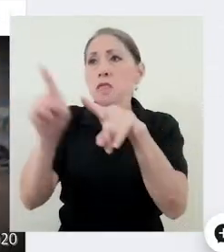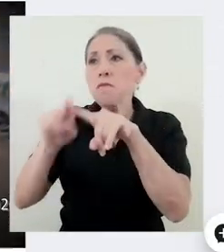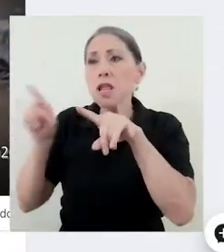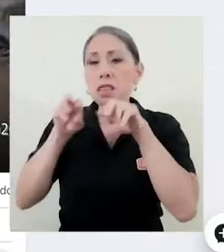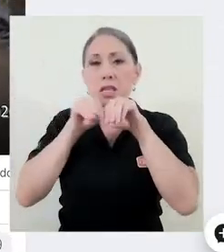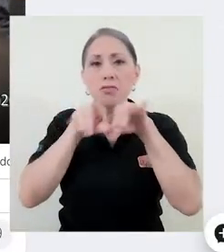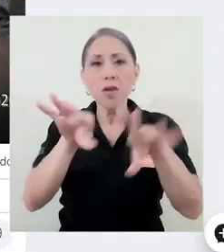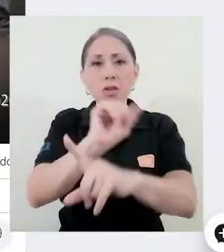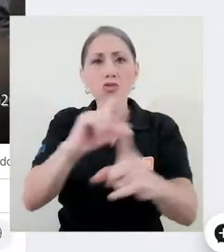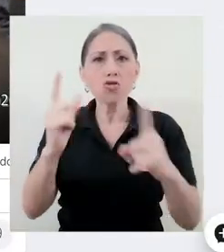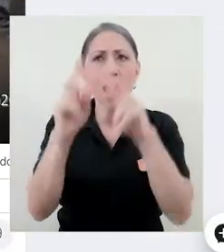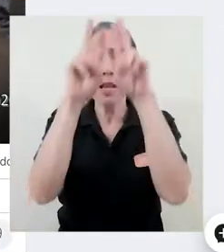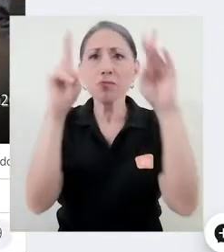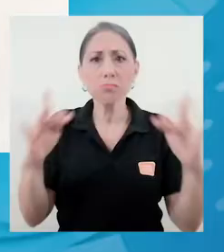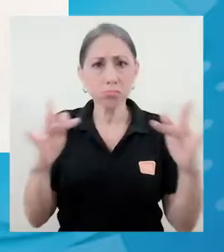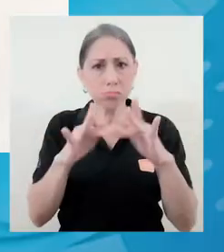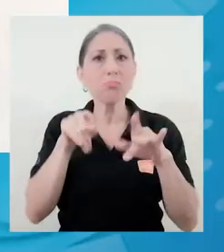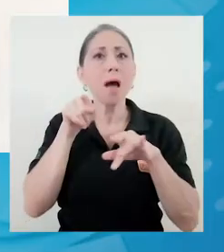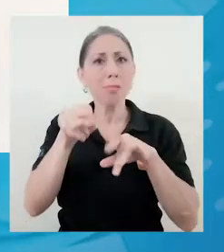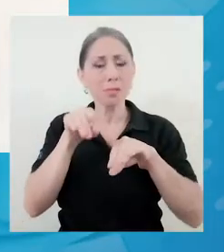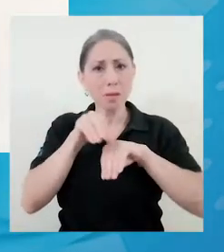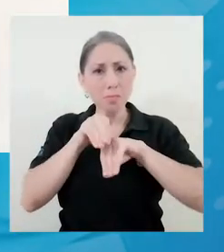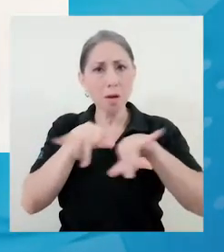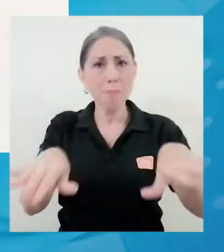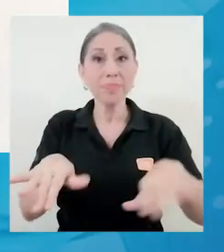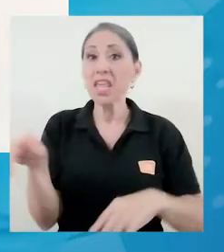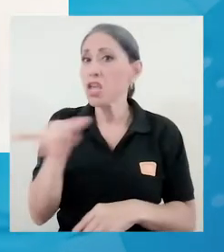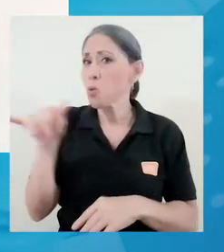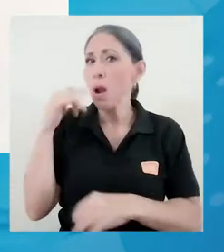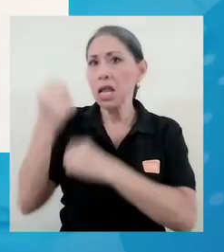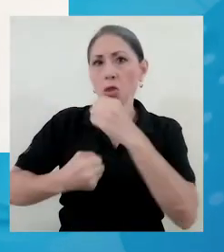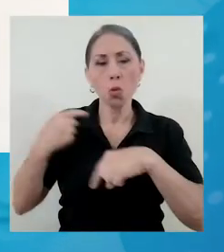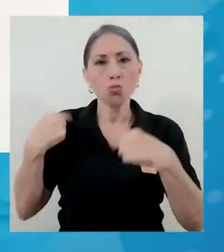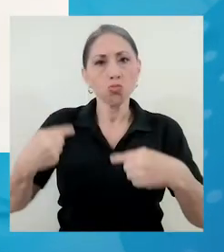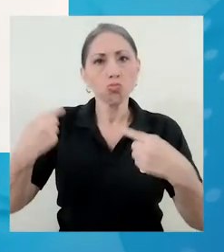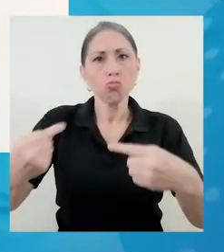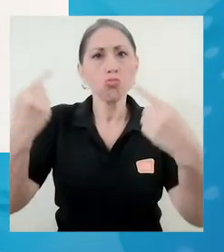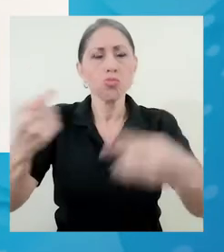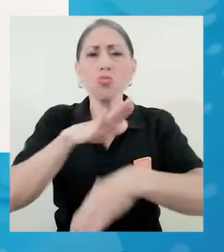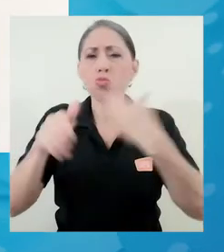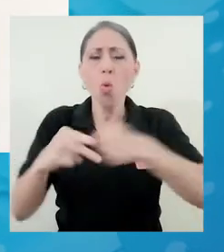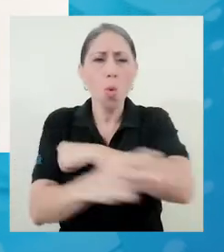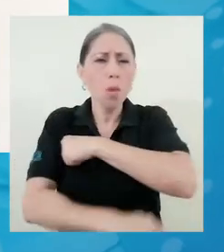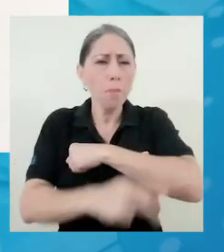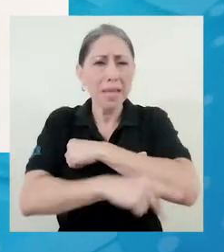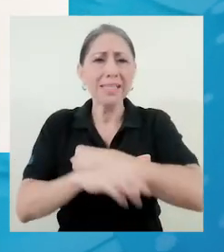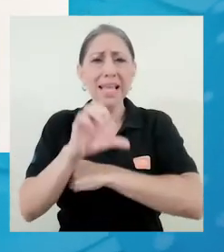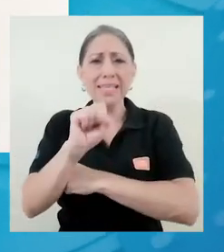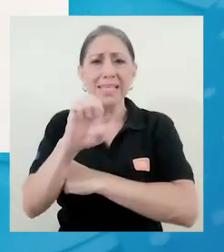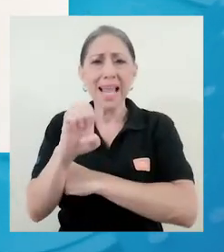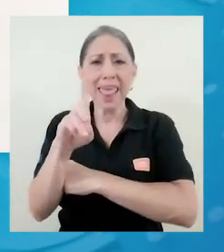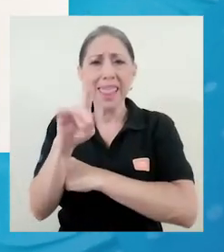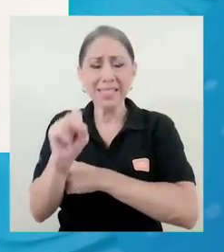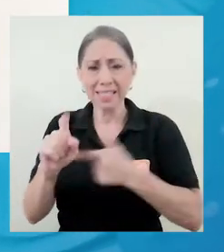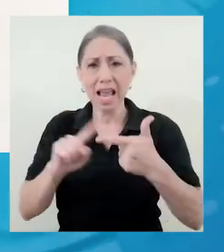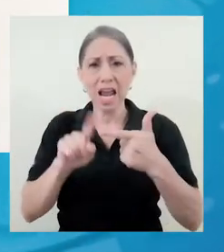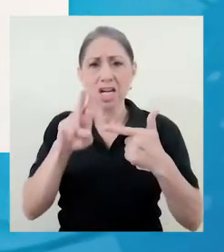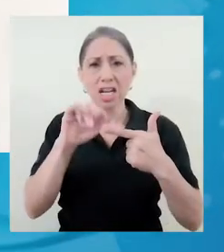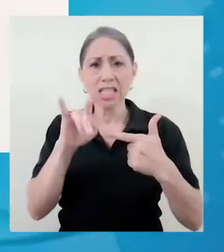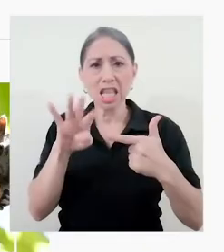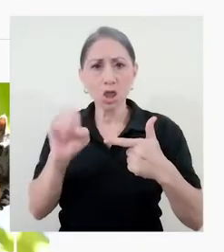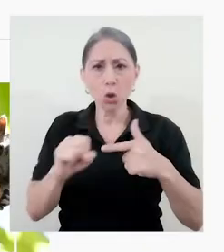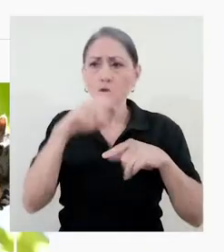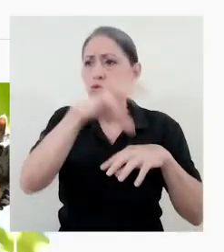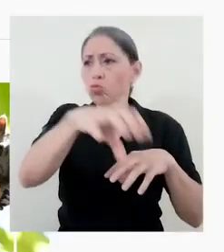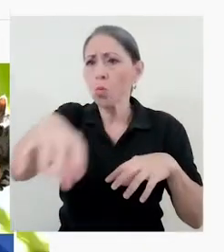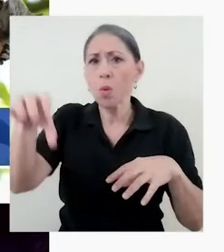y la virtualidad. Igual que todos los años, va a lo largo y ancho del país, ya que sedes y recintos se unen a esta iniciativa